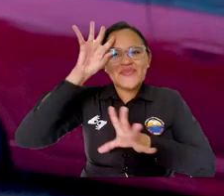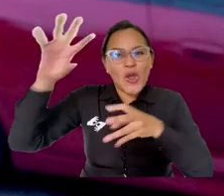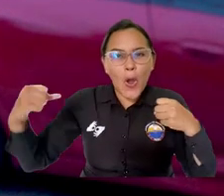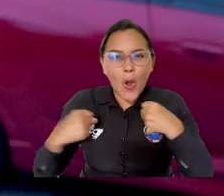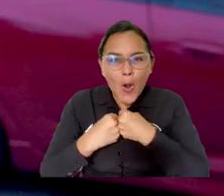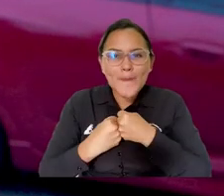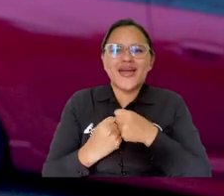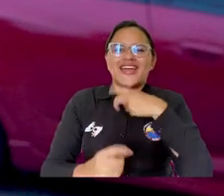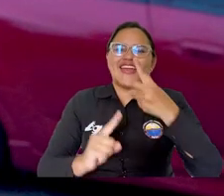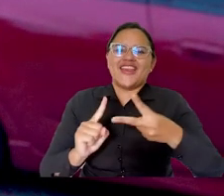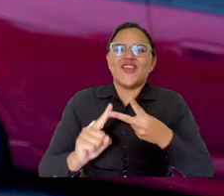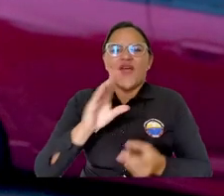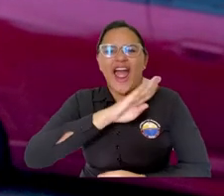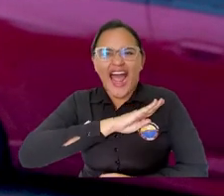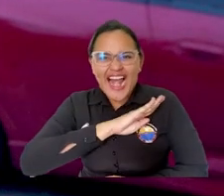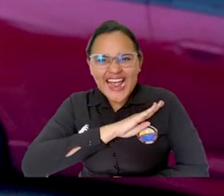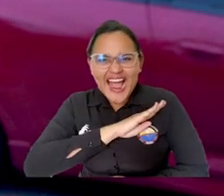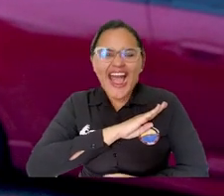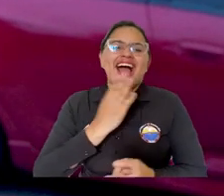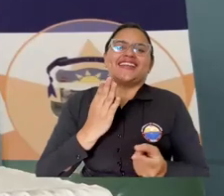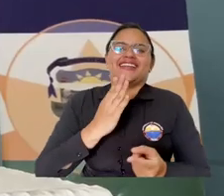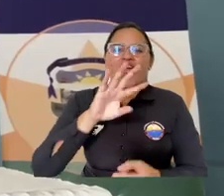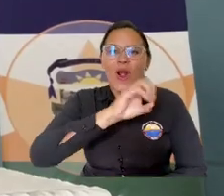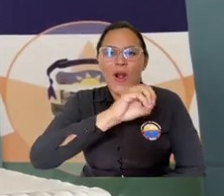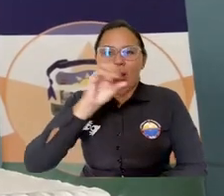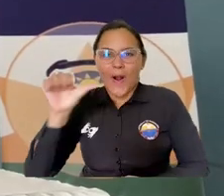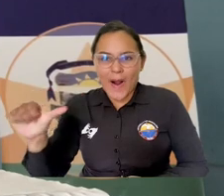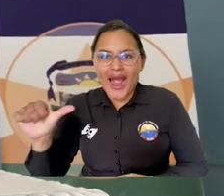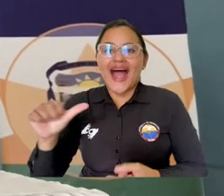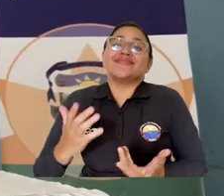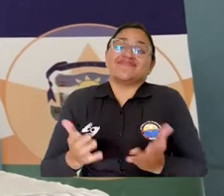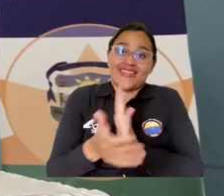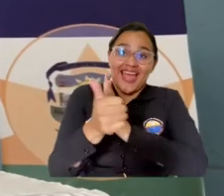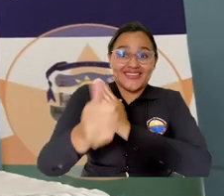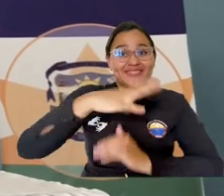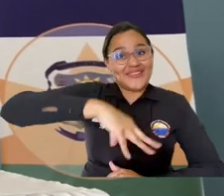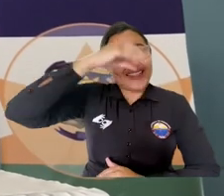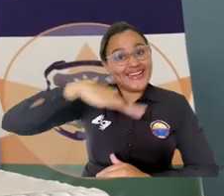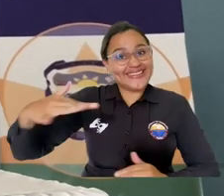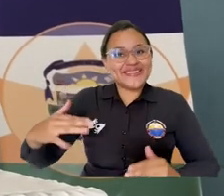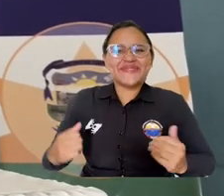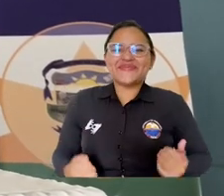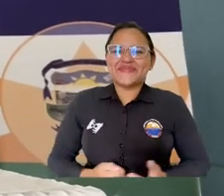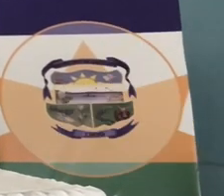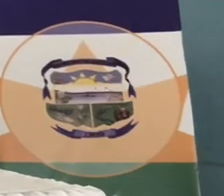Convenios con los alcaldes y alcaldesas para Talento Magdalena